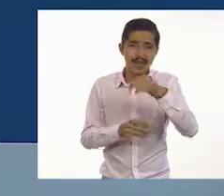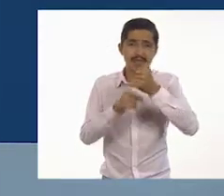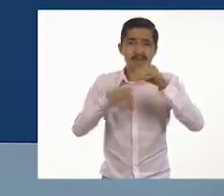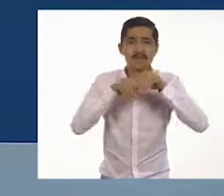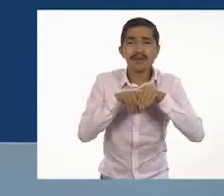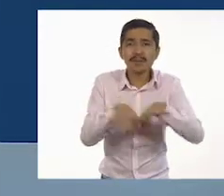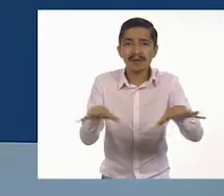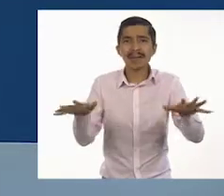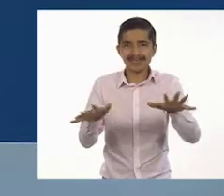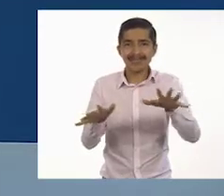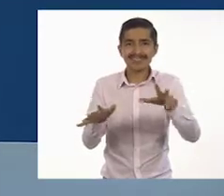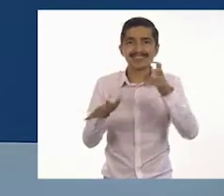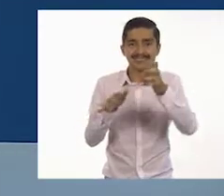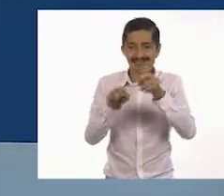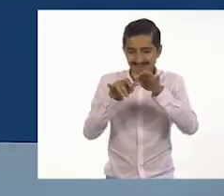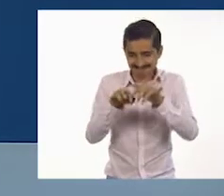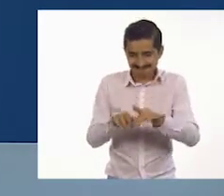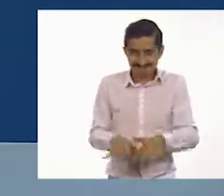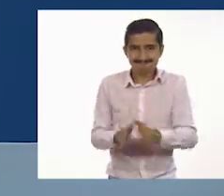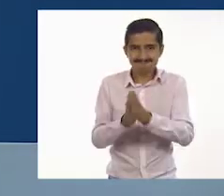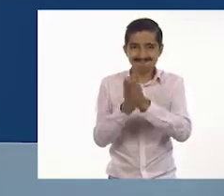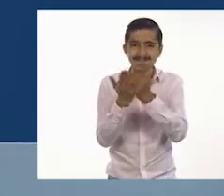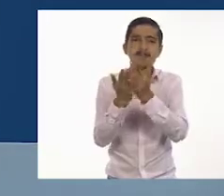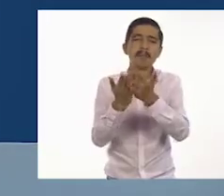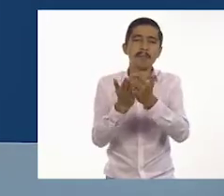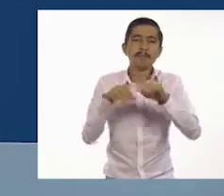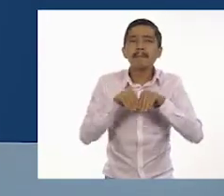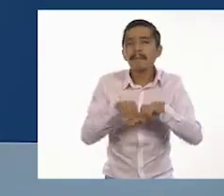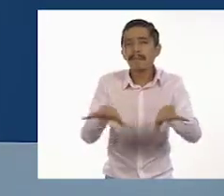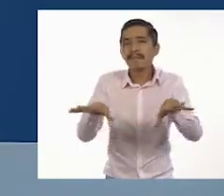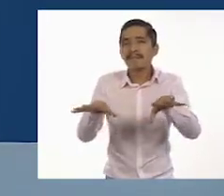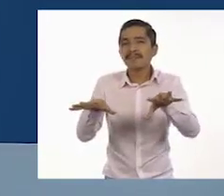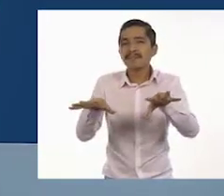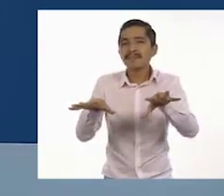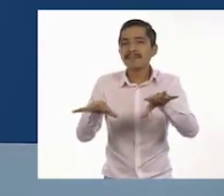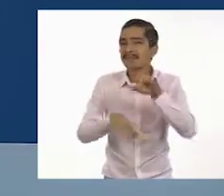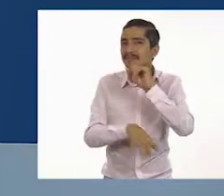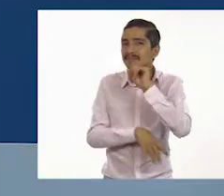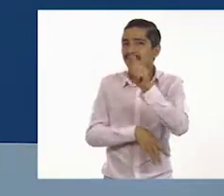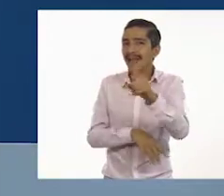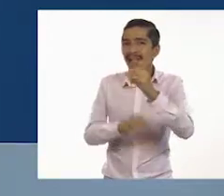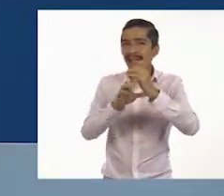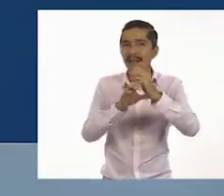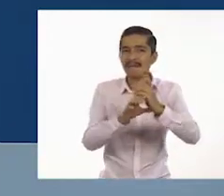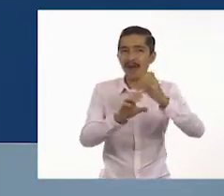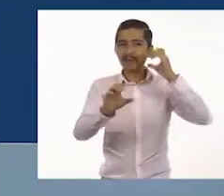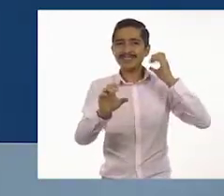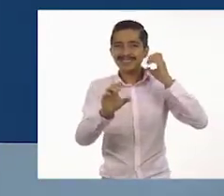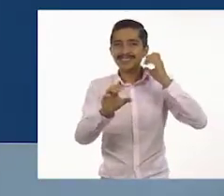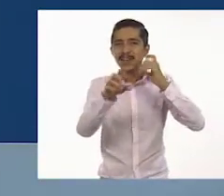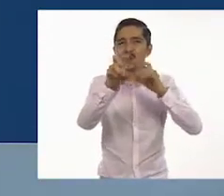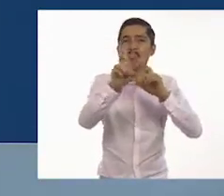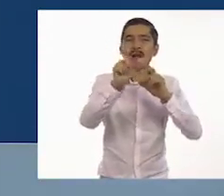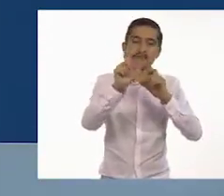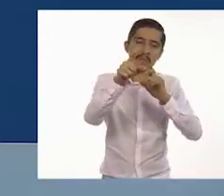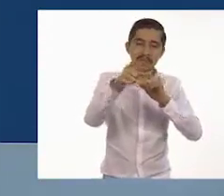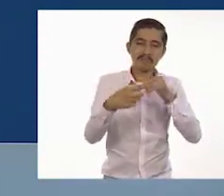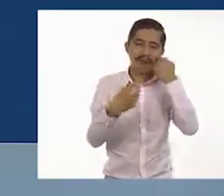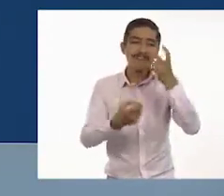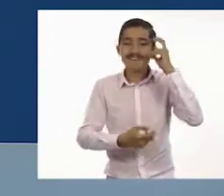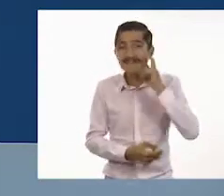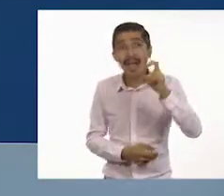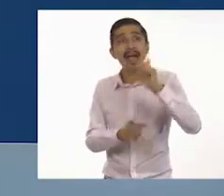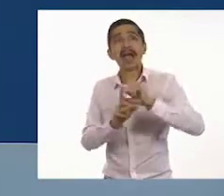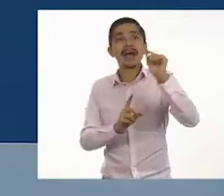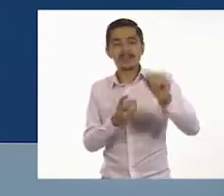claro, sí. Un boletín, como el que te dan en el camioncín, cuando quieres ir de viajecín.